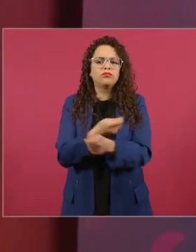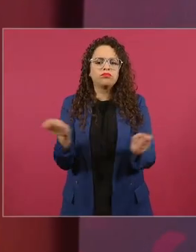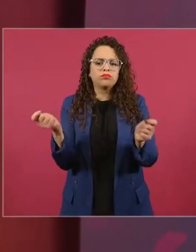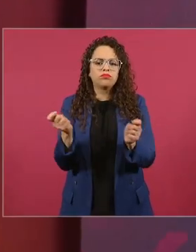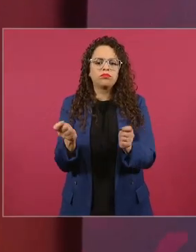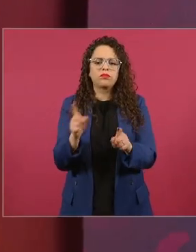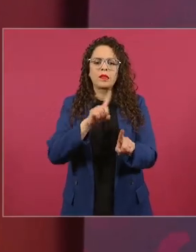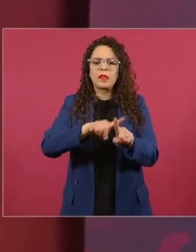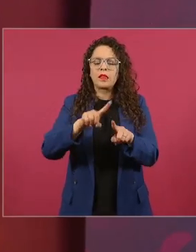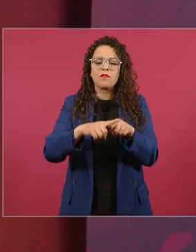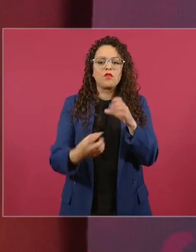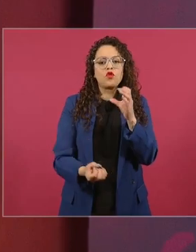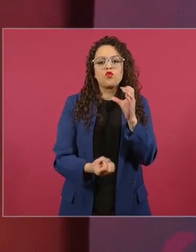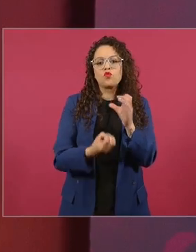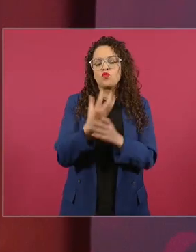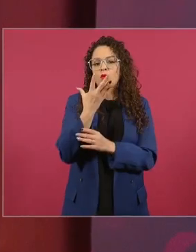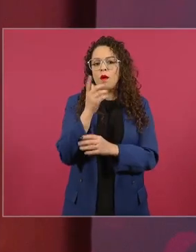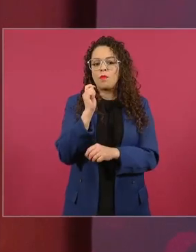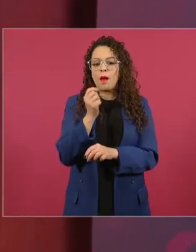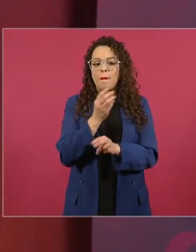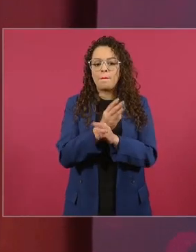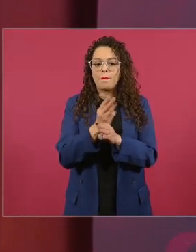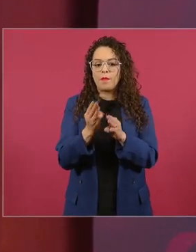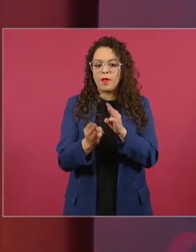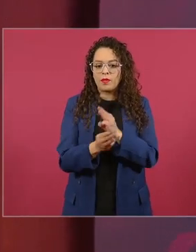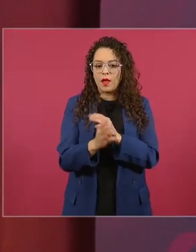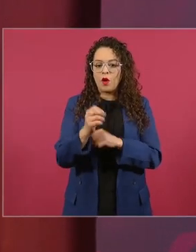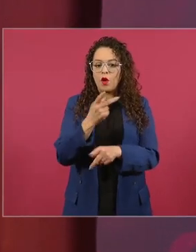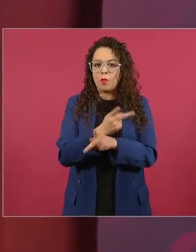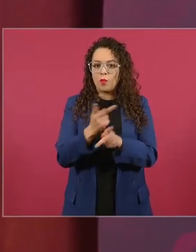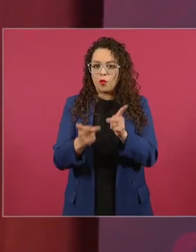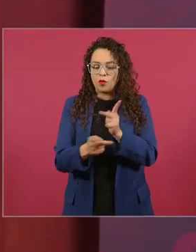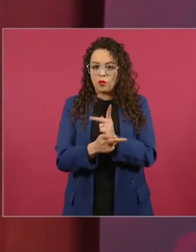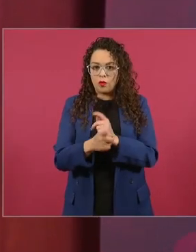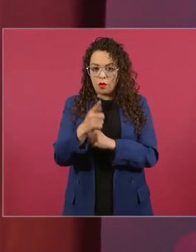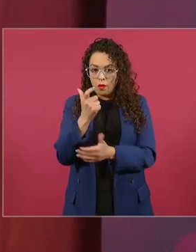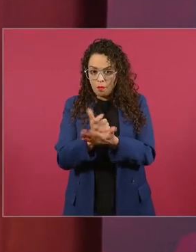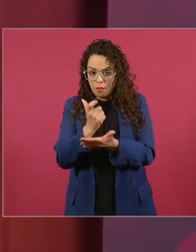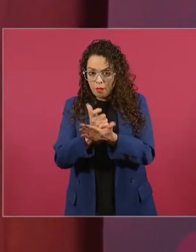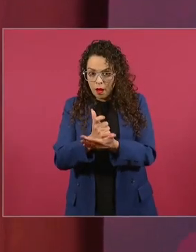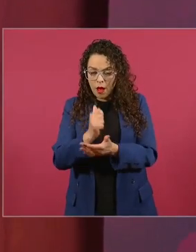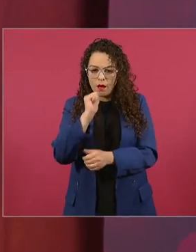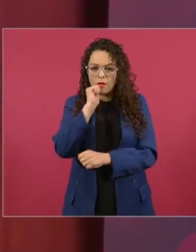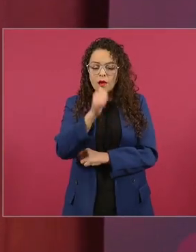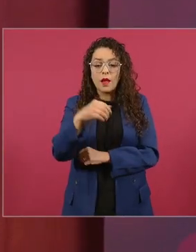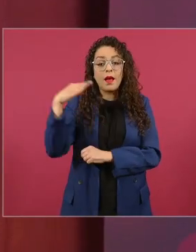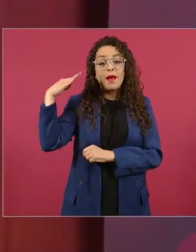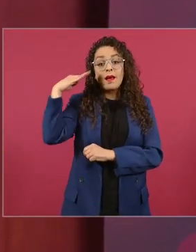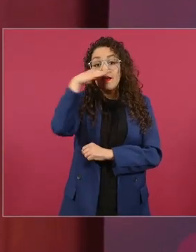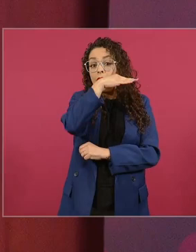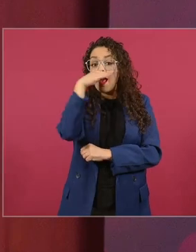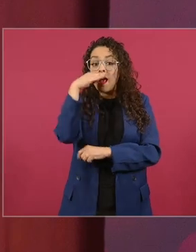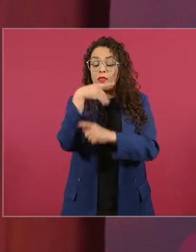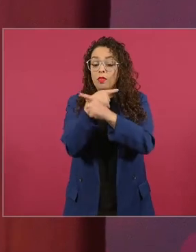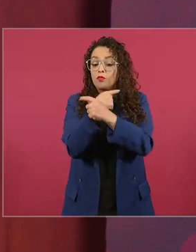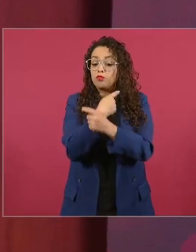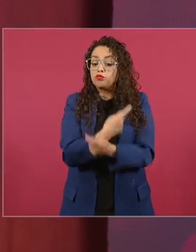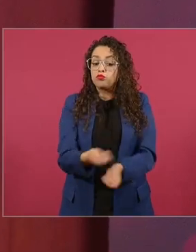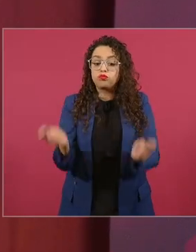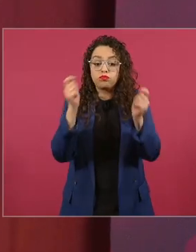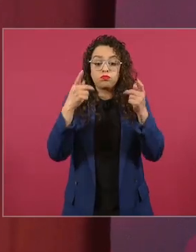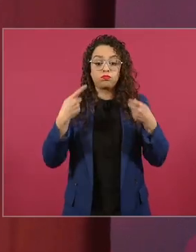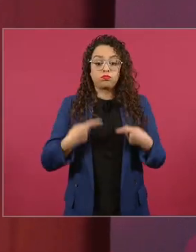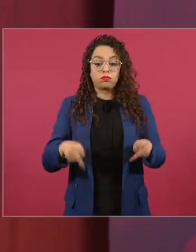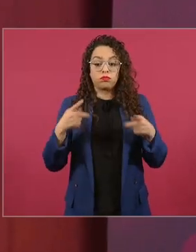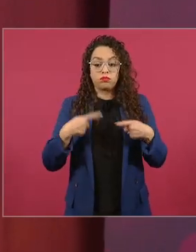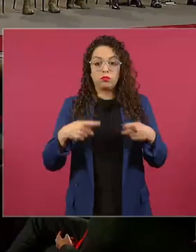nuevos totalmente gratuitos a poblaciones que están